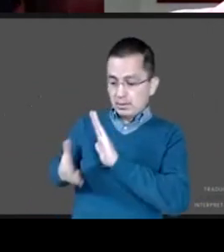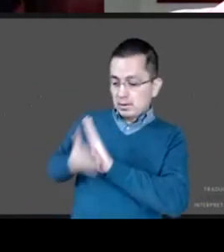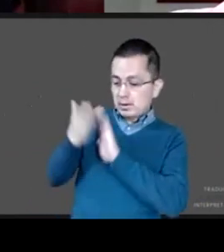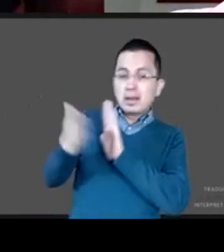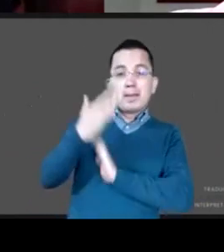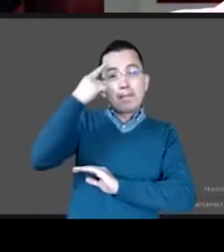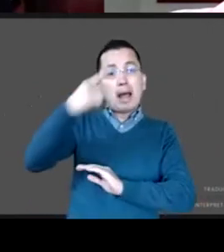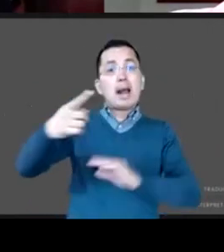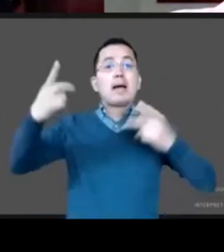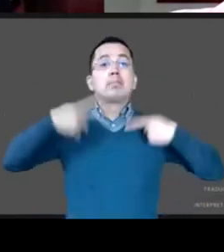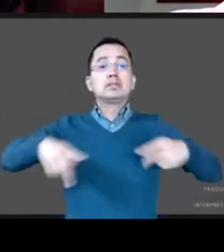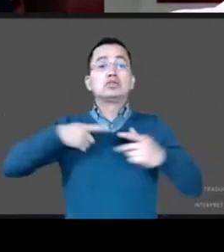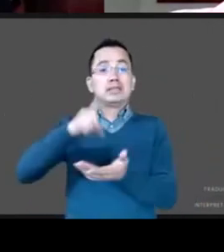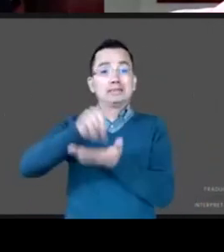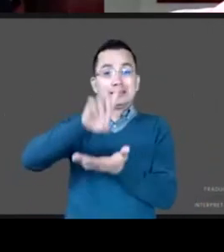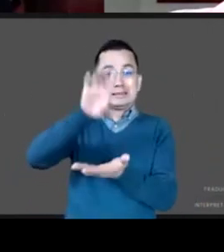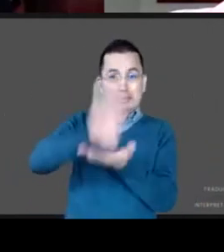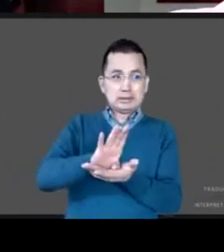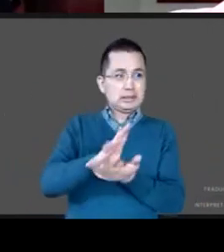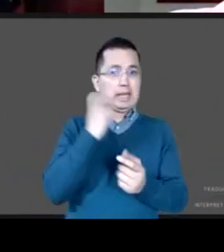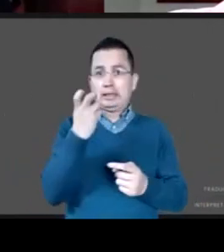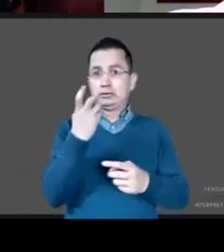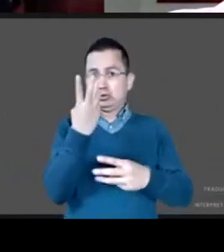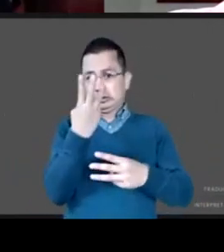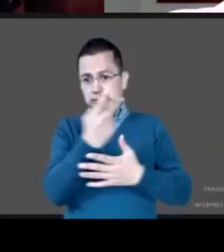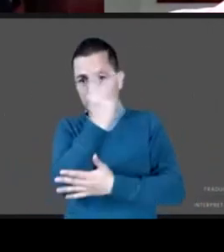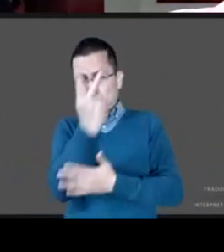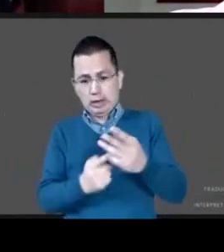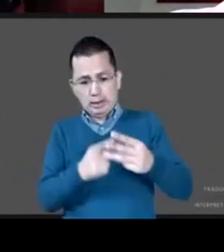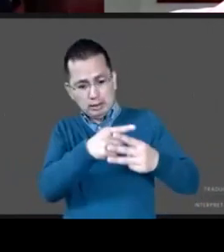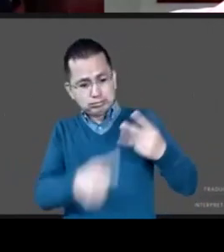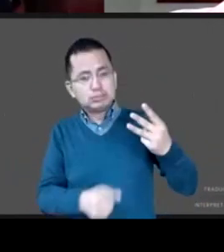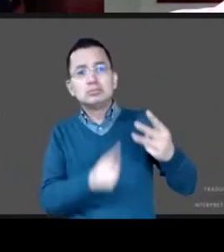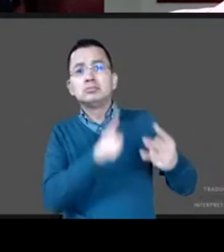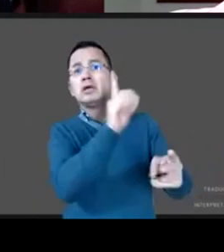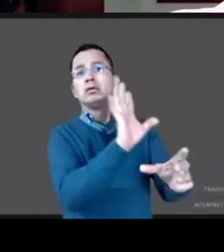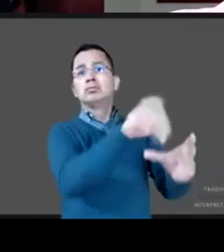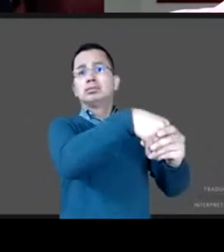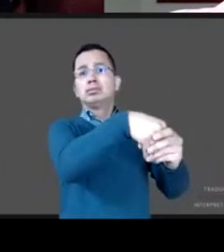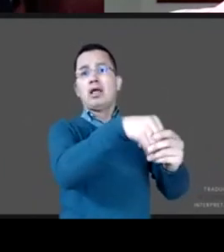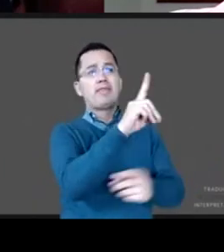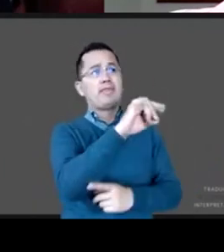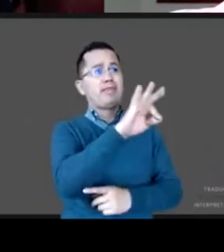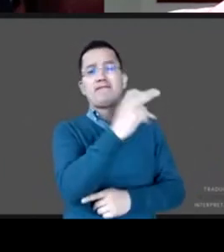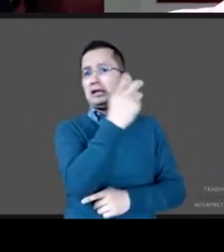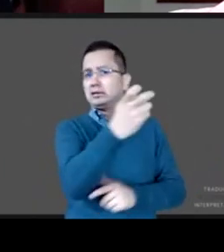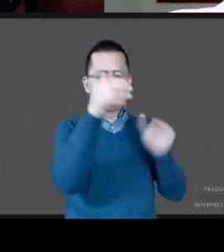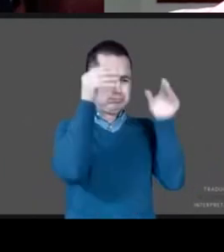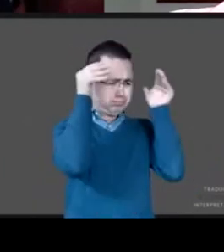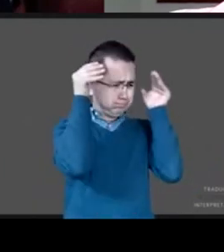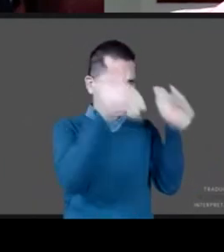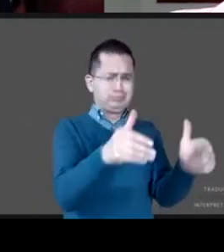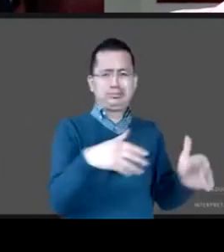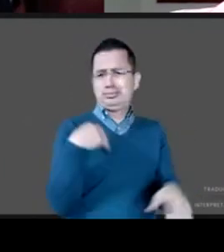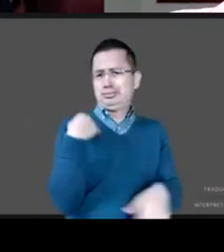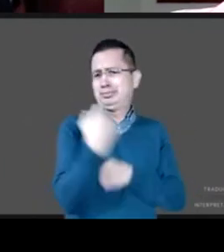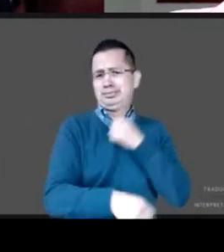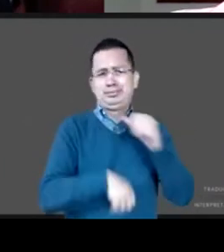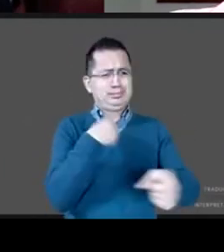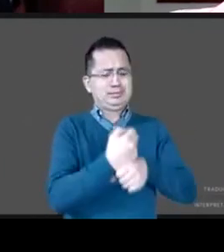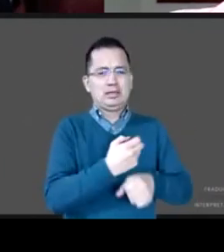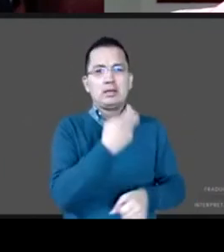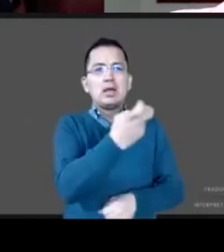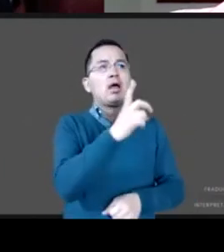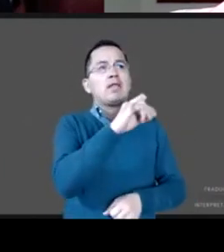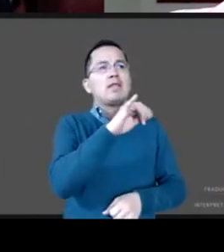discapacidad. Estos programas son los que absorbieron todo el esfuerzo. Durante este proceso se dio cuenta de que